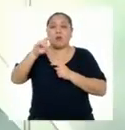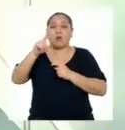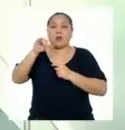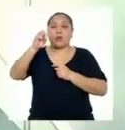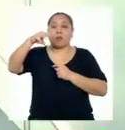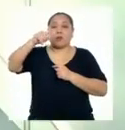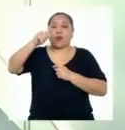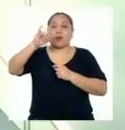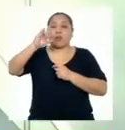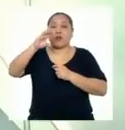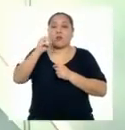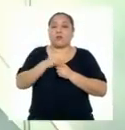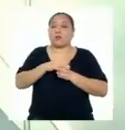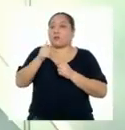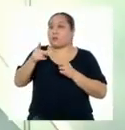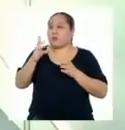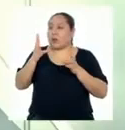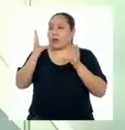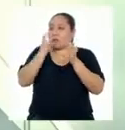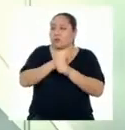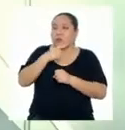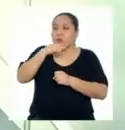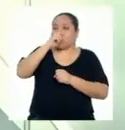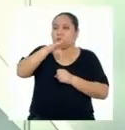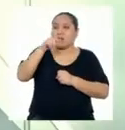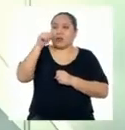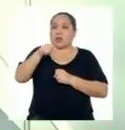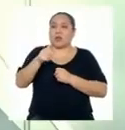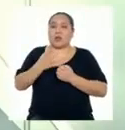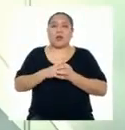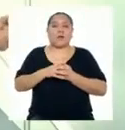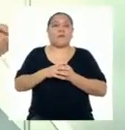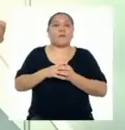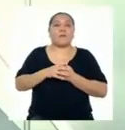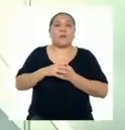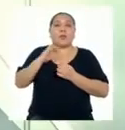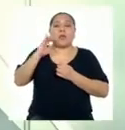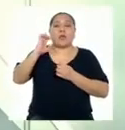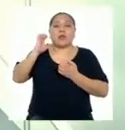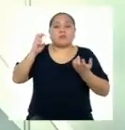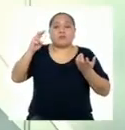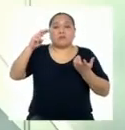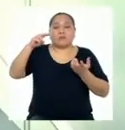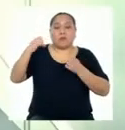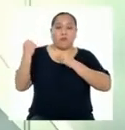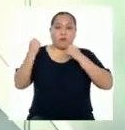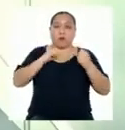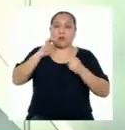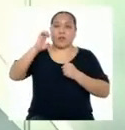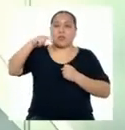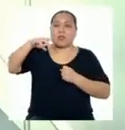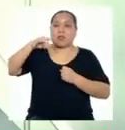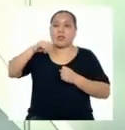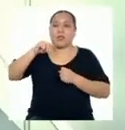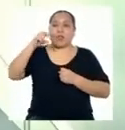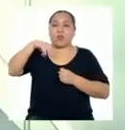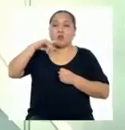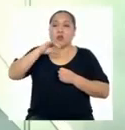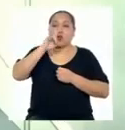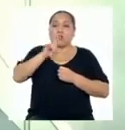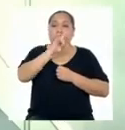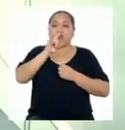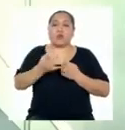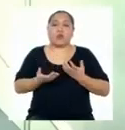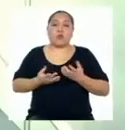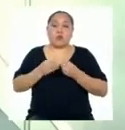A manera de conclusión, podríamos decir que la energía nuclear está en todas partes y se utiliza en muchos rubros gracias